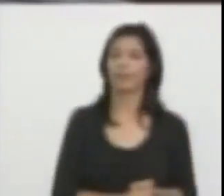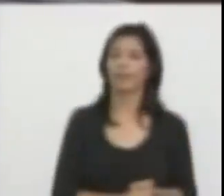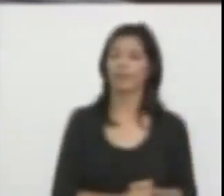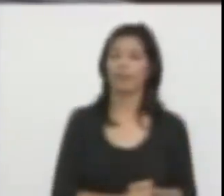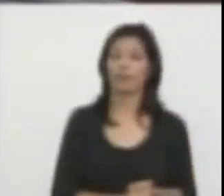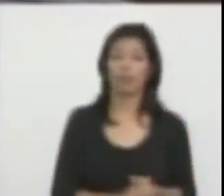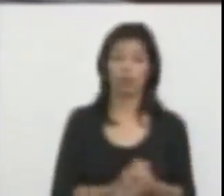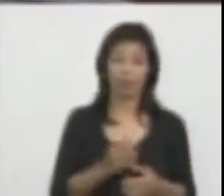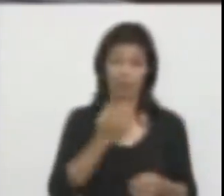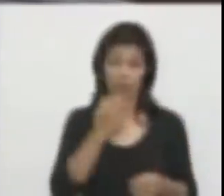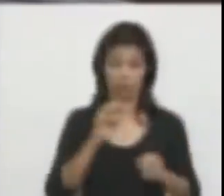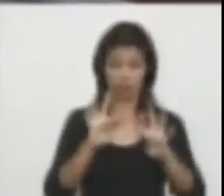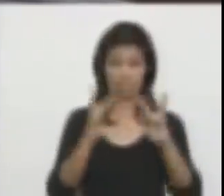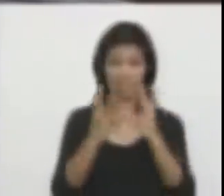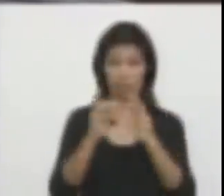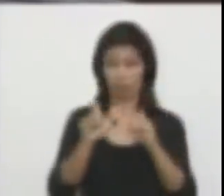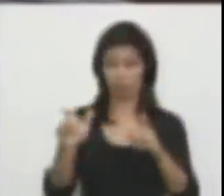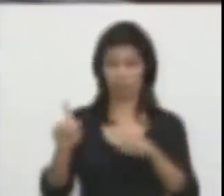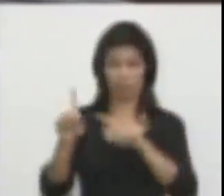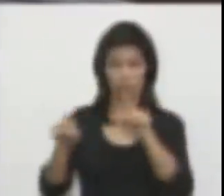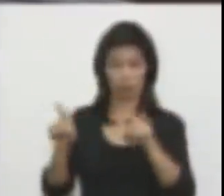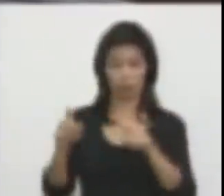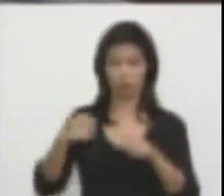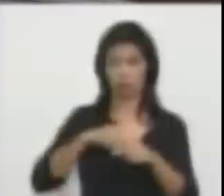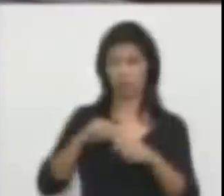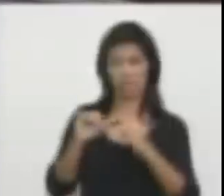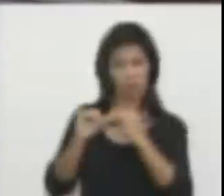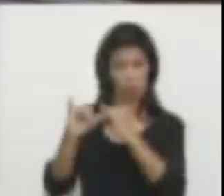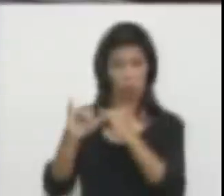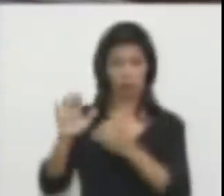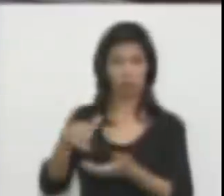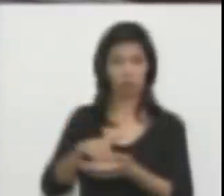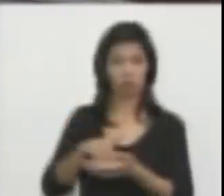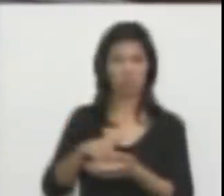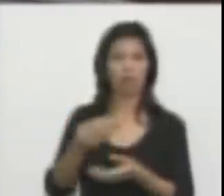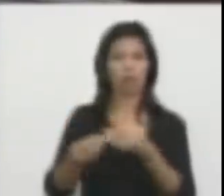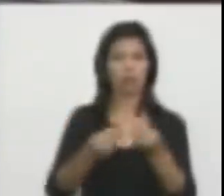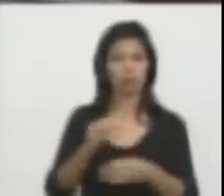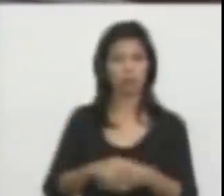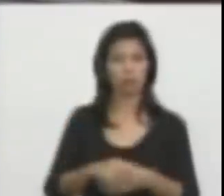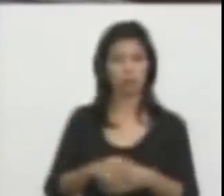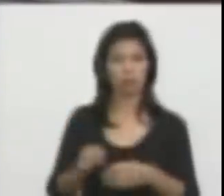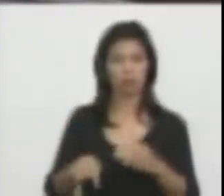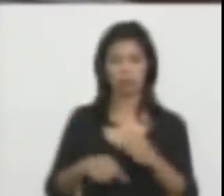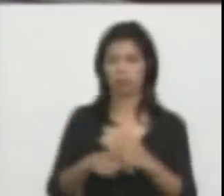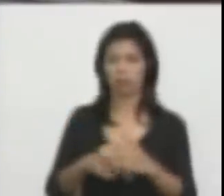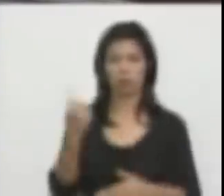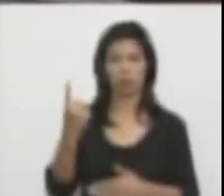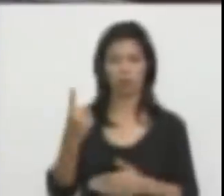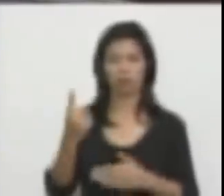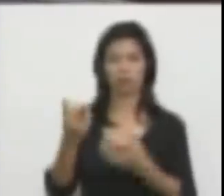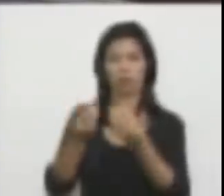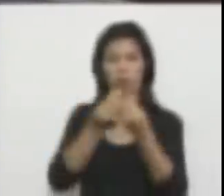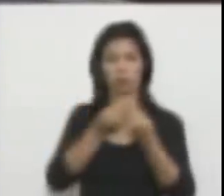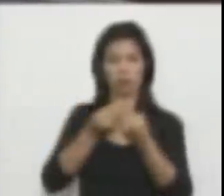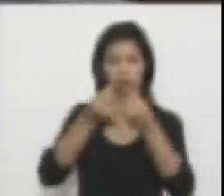adoptado una posición similar, le habrían quitado su credencial en el Consejo de Estado